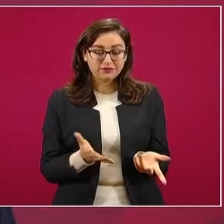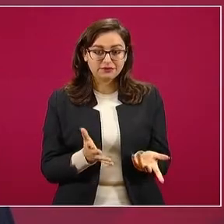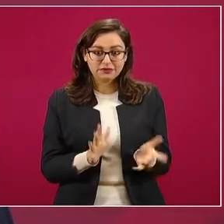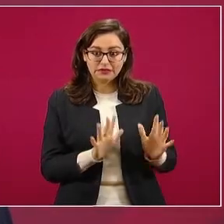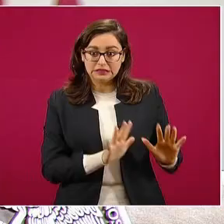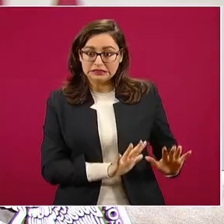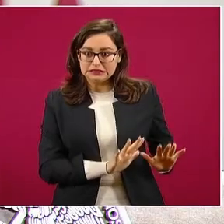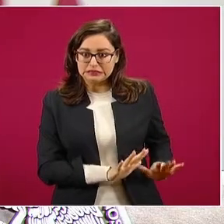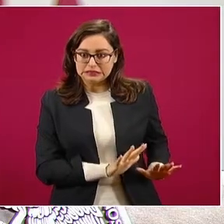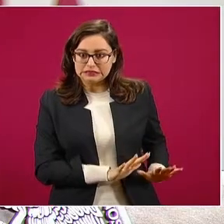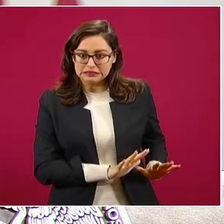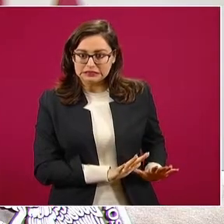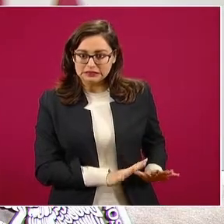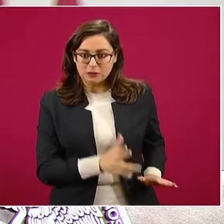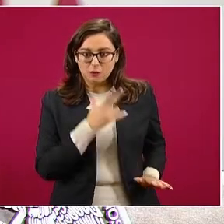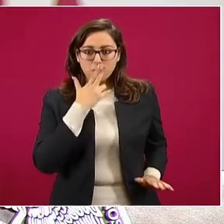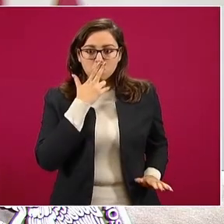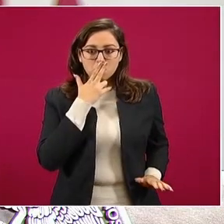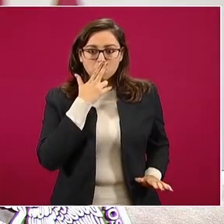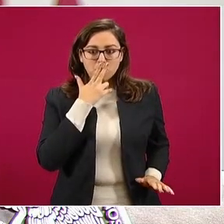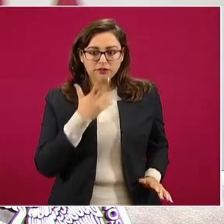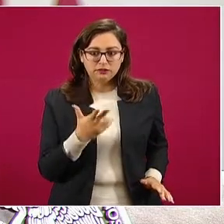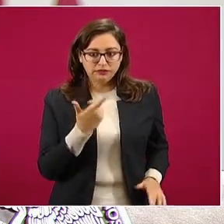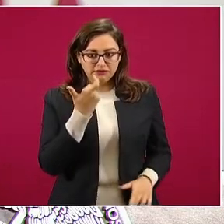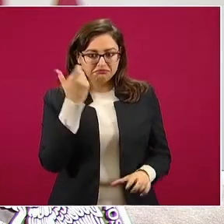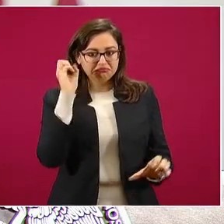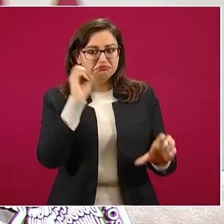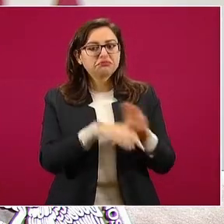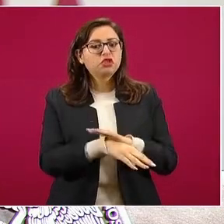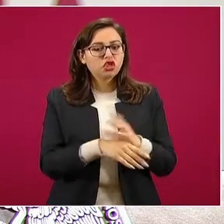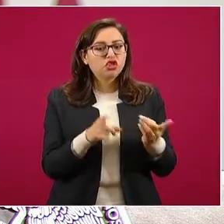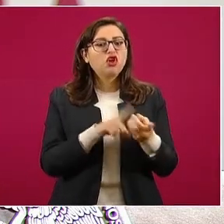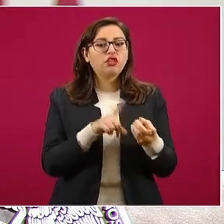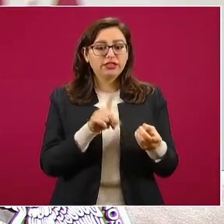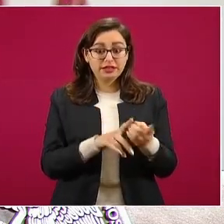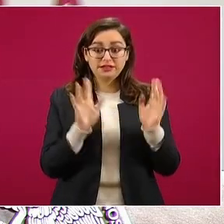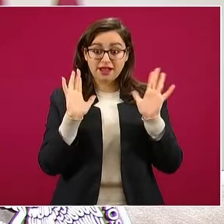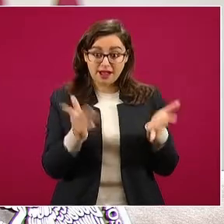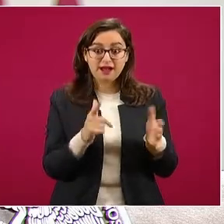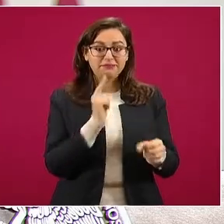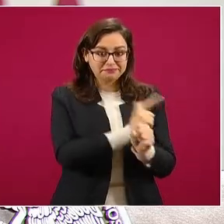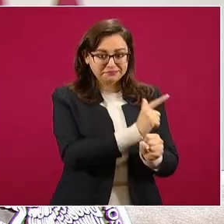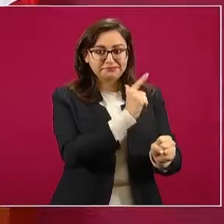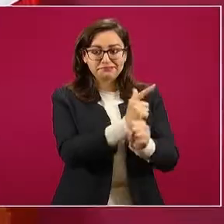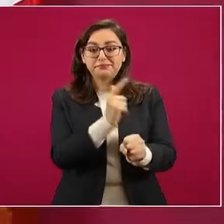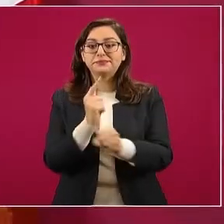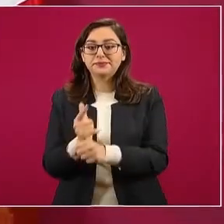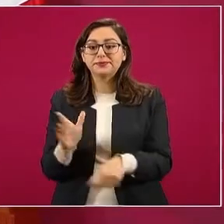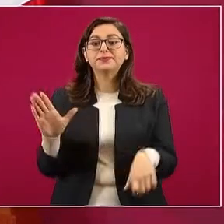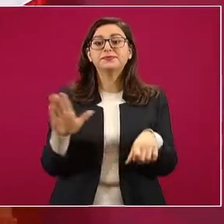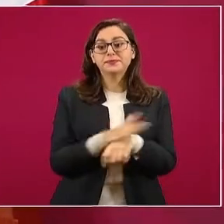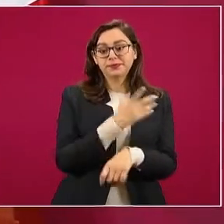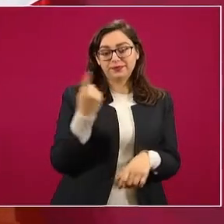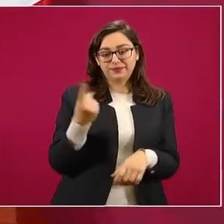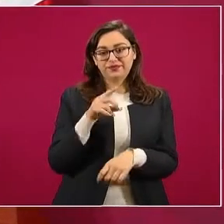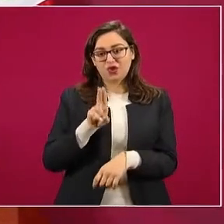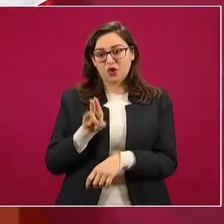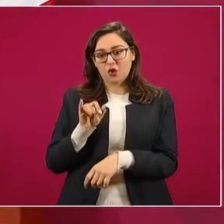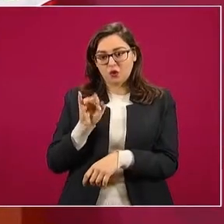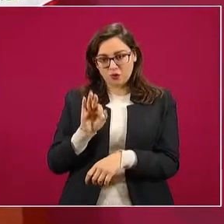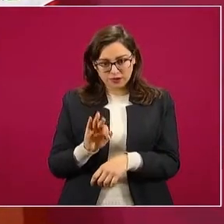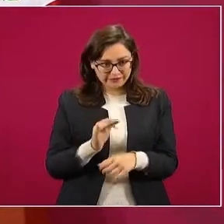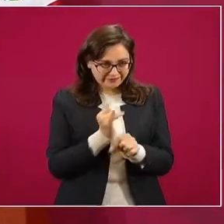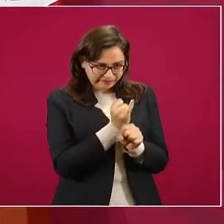depositado, porque hay inteligencia financiera,